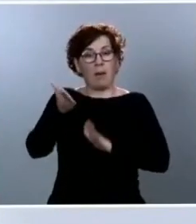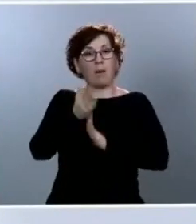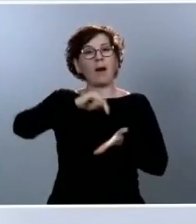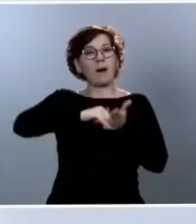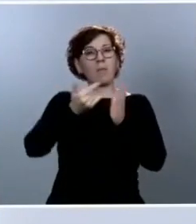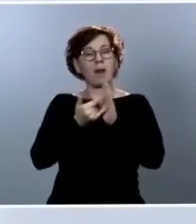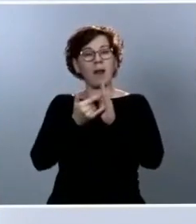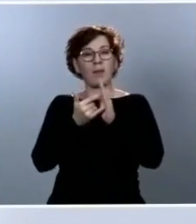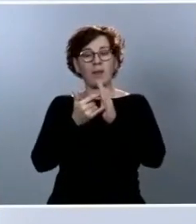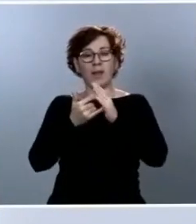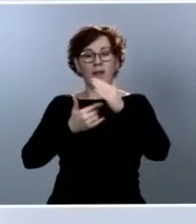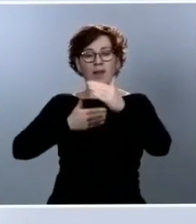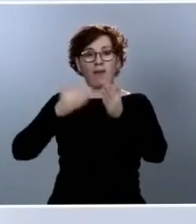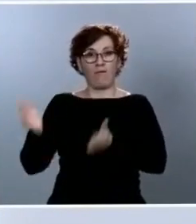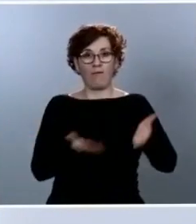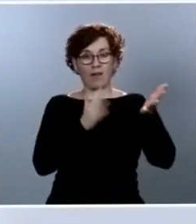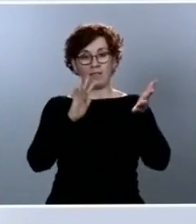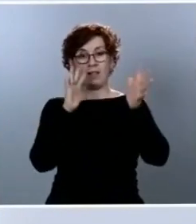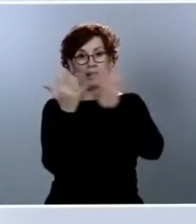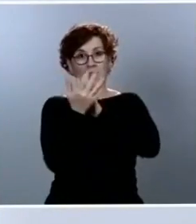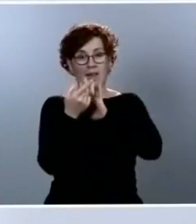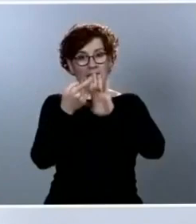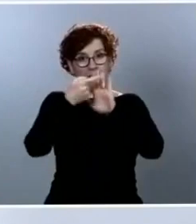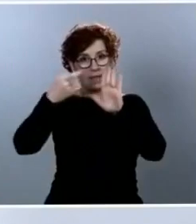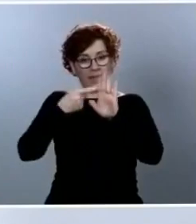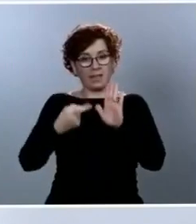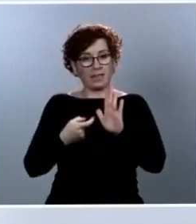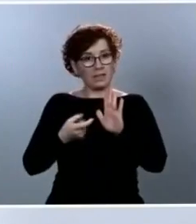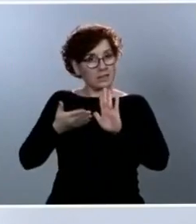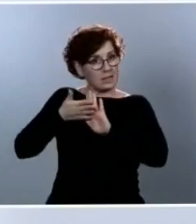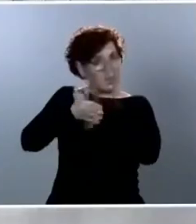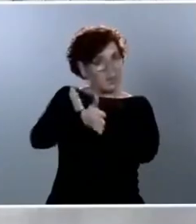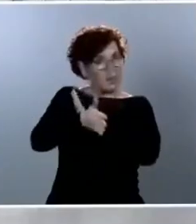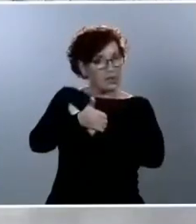va a pedir una nueva prórroga en el estado de alarma?